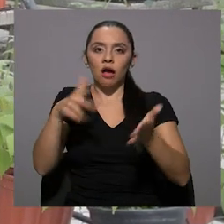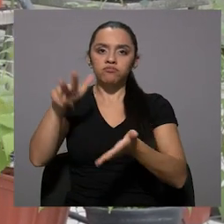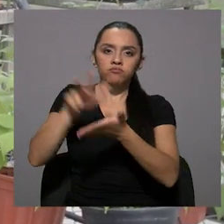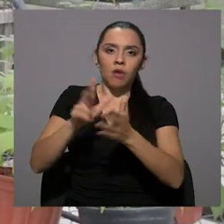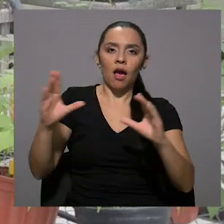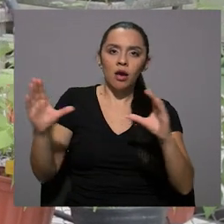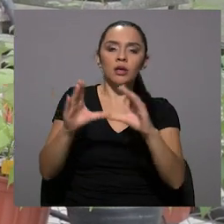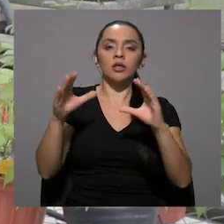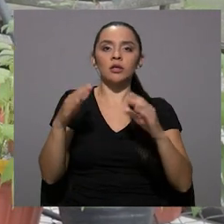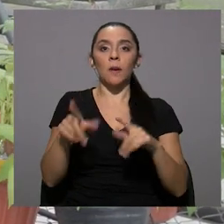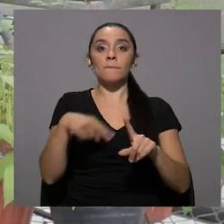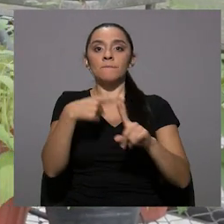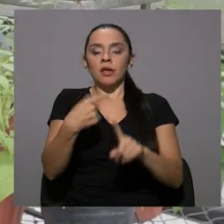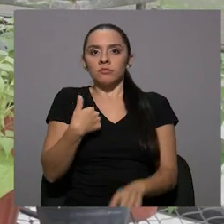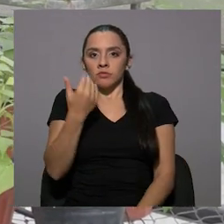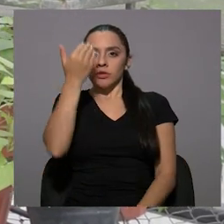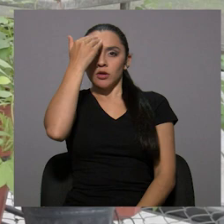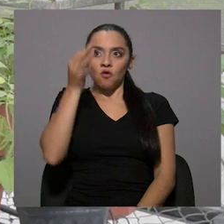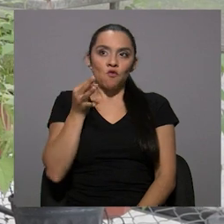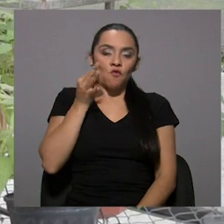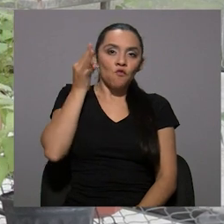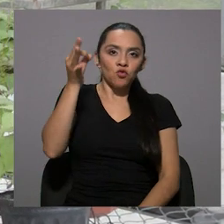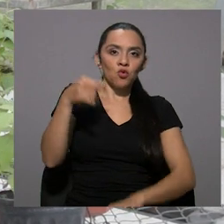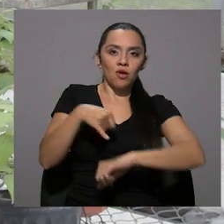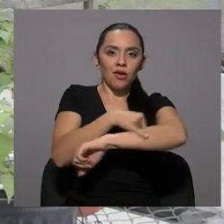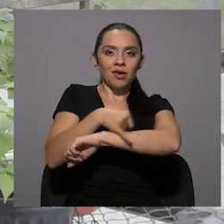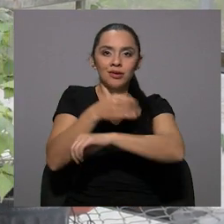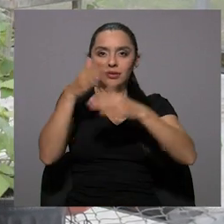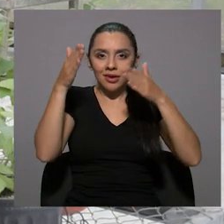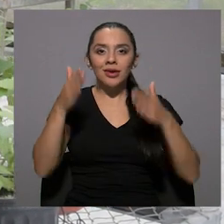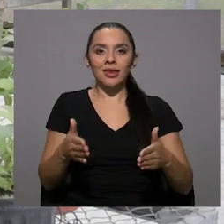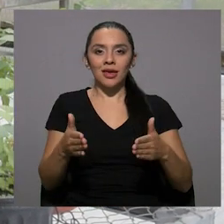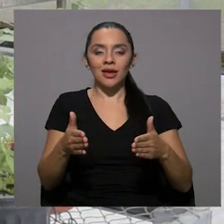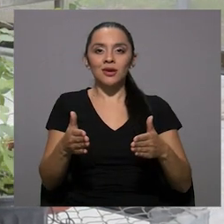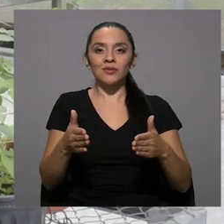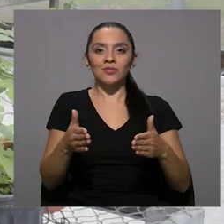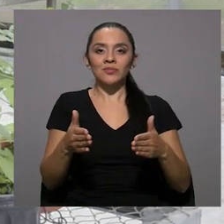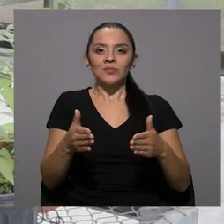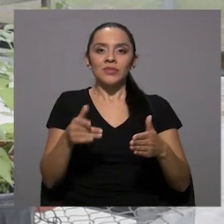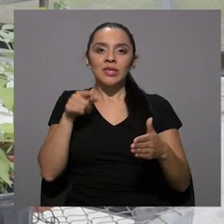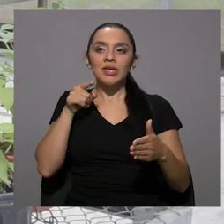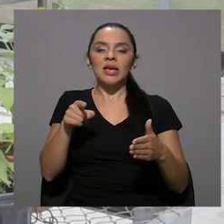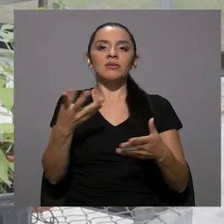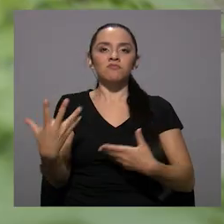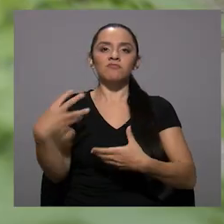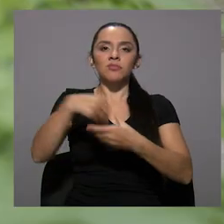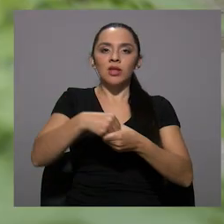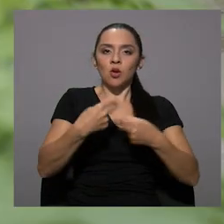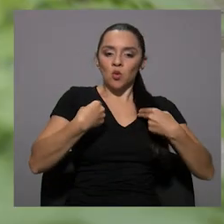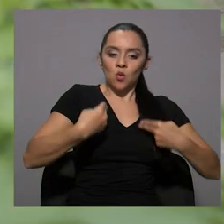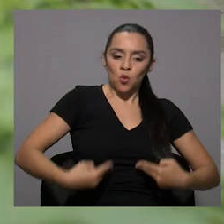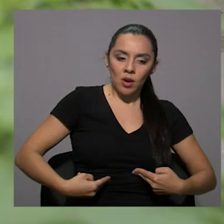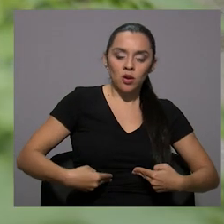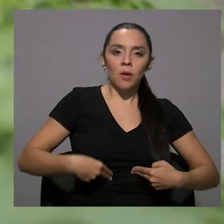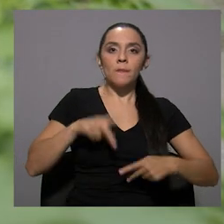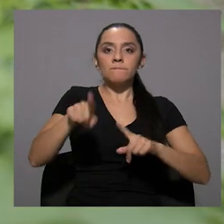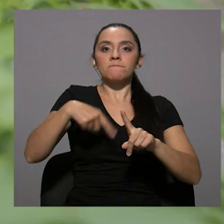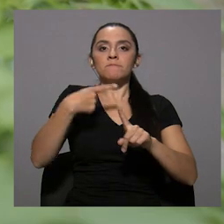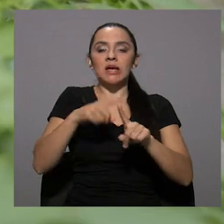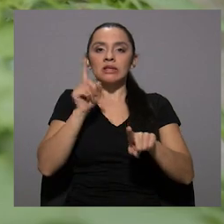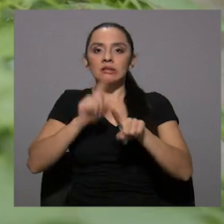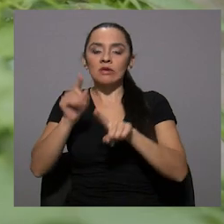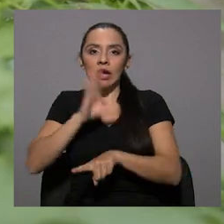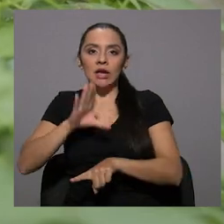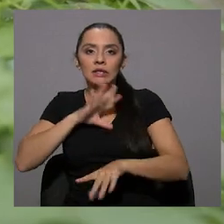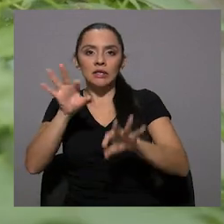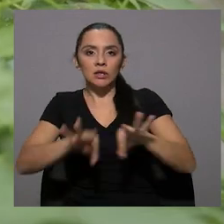acreditados, también sabiendo que voy a ser un futuro ingeniero, cual va a tomar, bueno, va a ser humanístico, digamos, y además de eso,